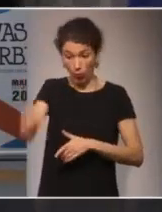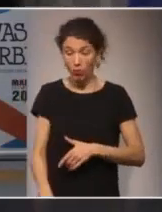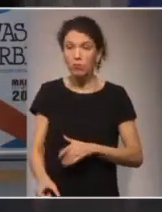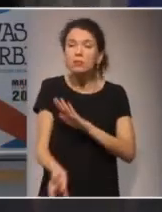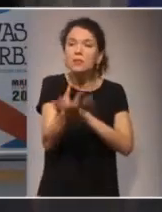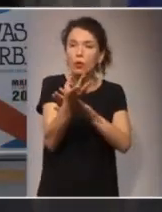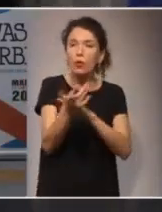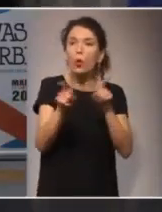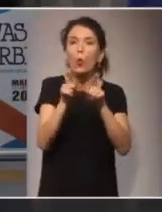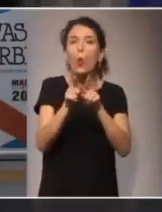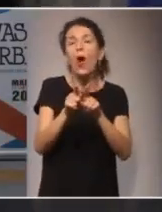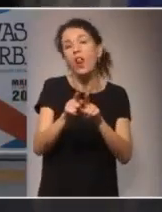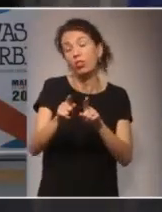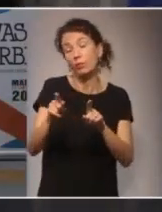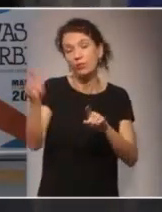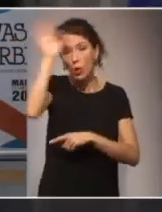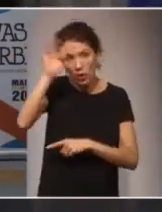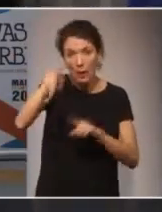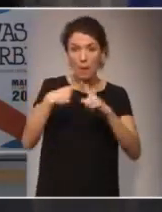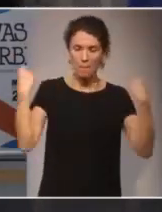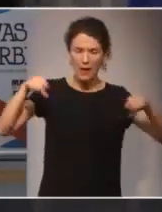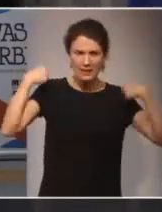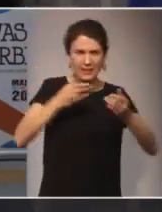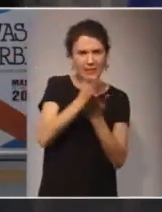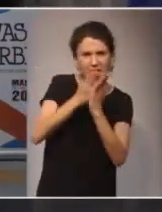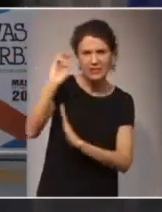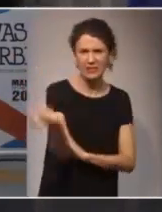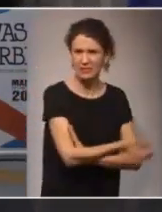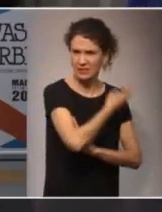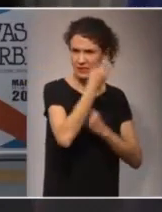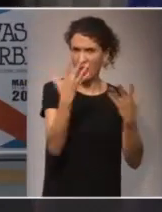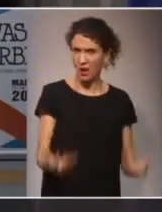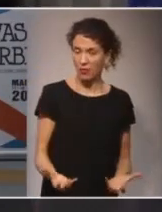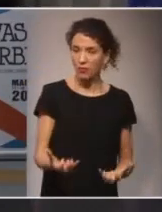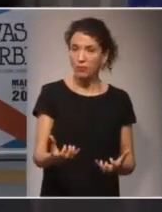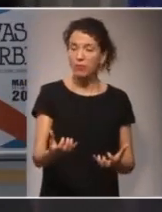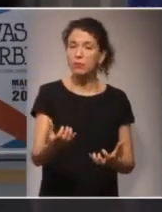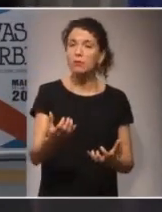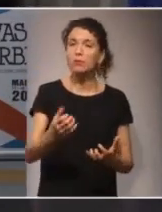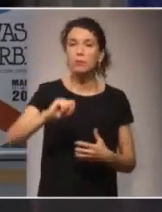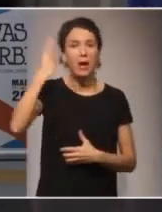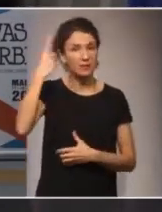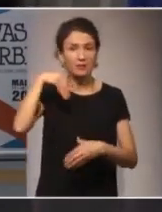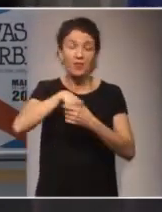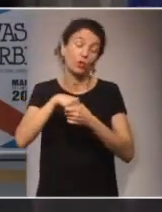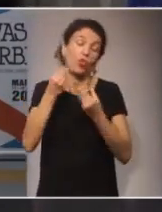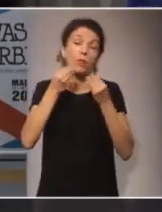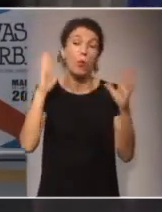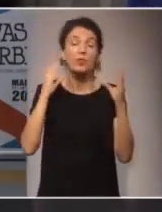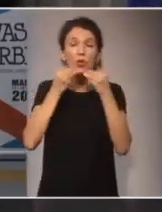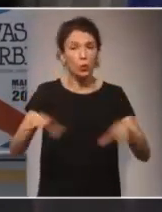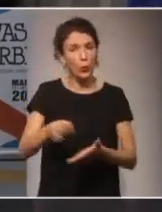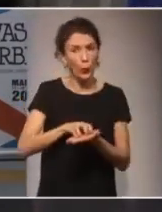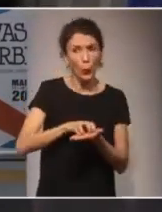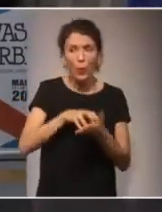cuerpo de doctrina y práctica de considerable amplitud, particularmente relevante en esta encrucijada histórica que